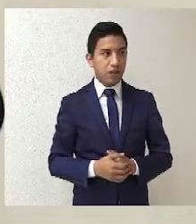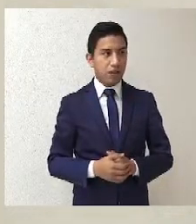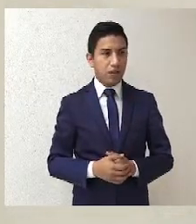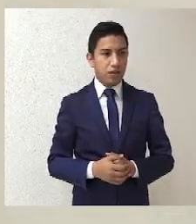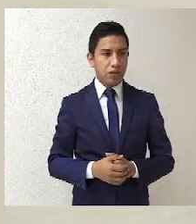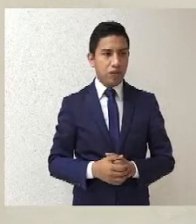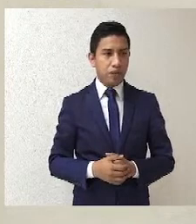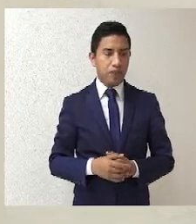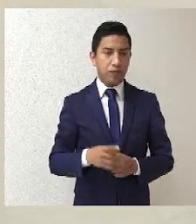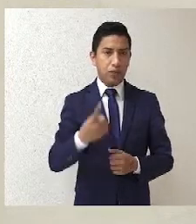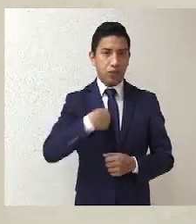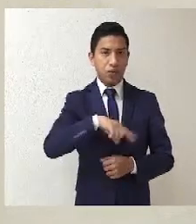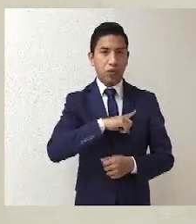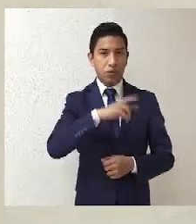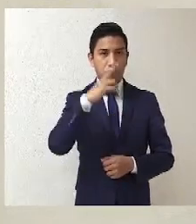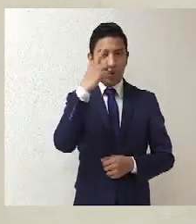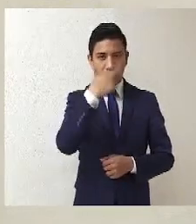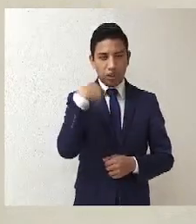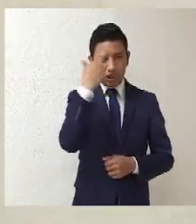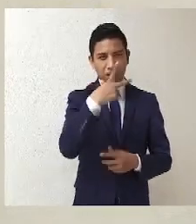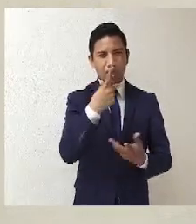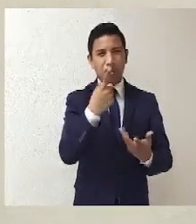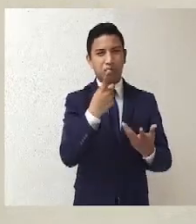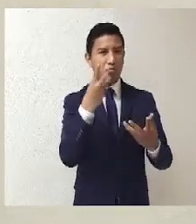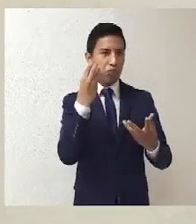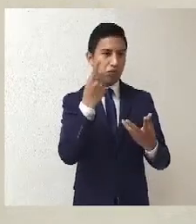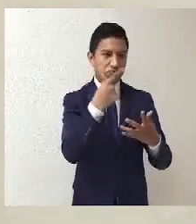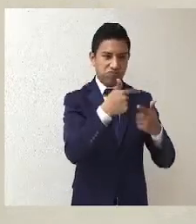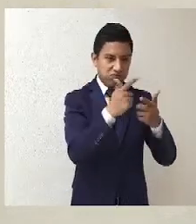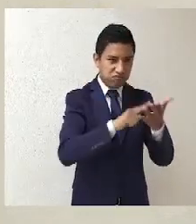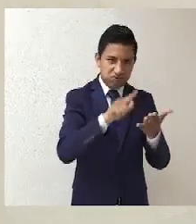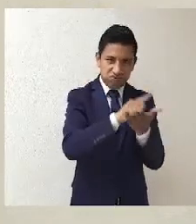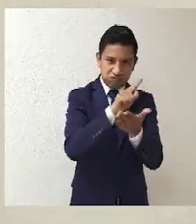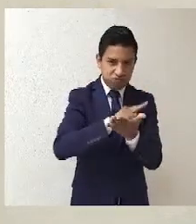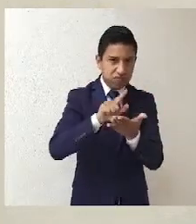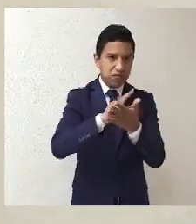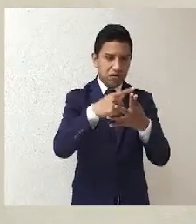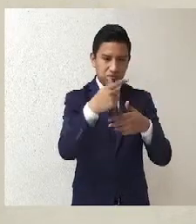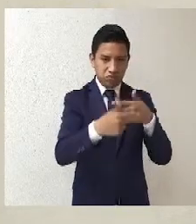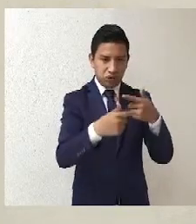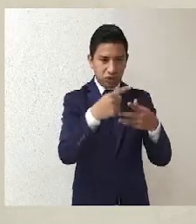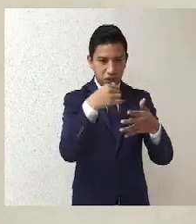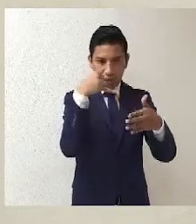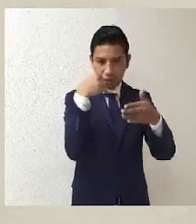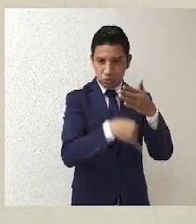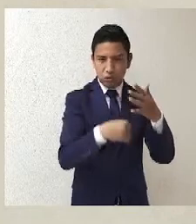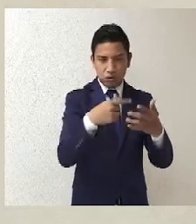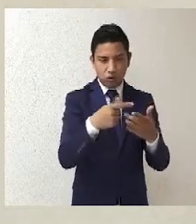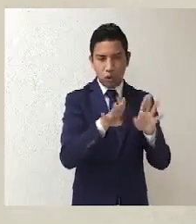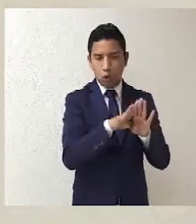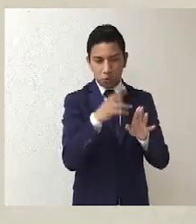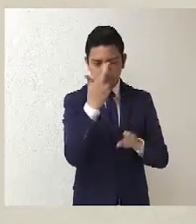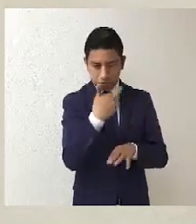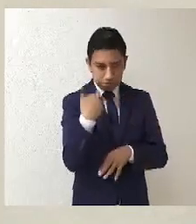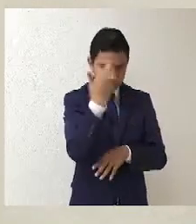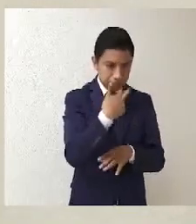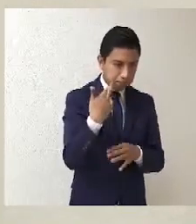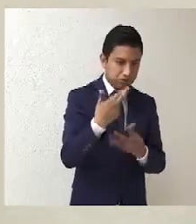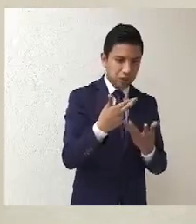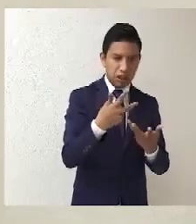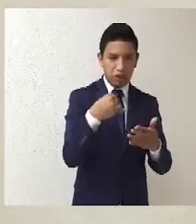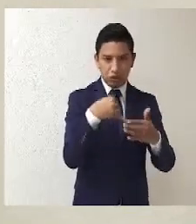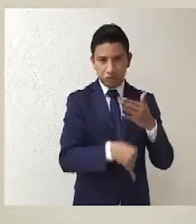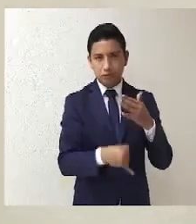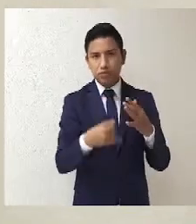es un asunto donde se analizaron cuestiones muy jurídicas, muy procesales, pero bueno, también es criticable cómo se analizan o cómo analizamos nosotros